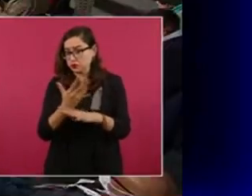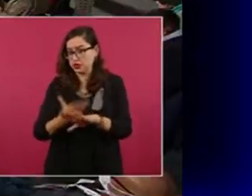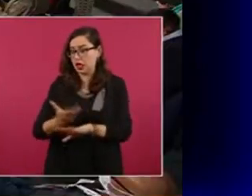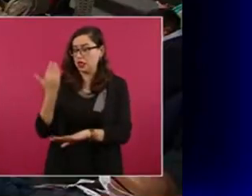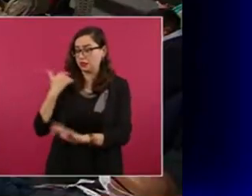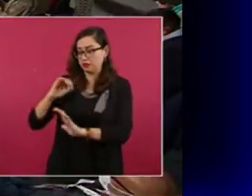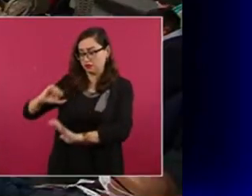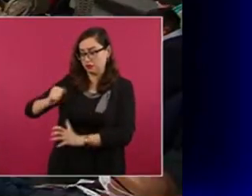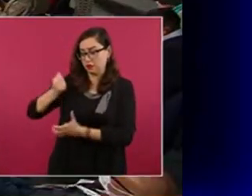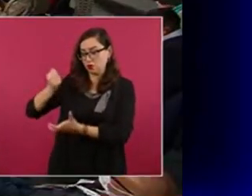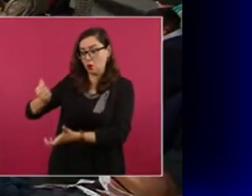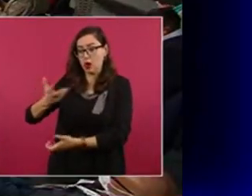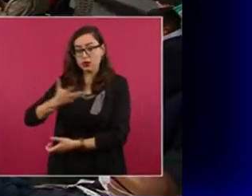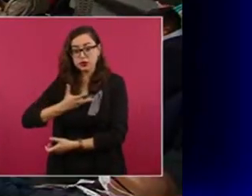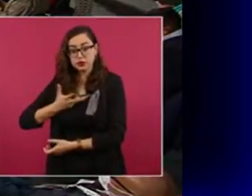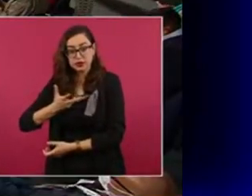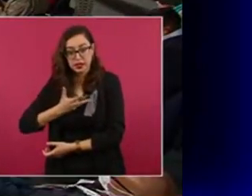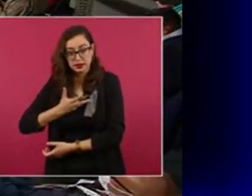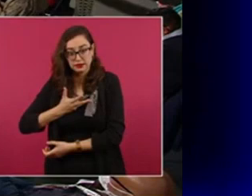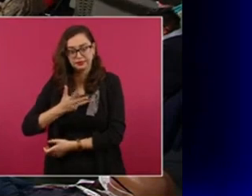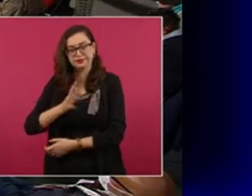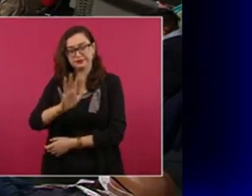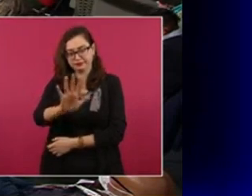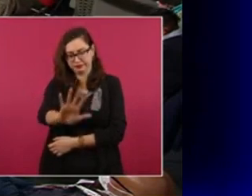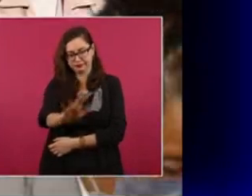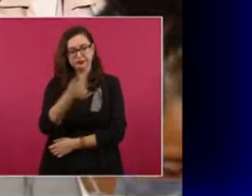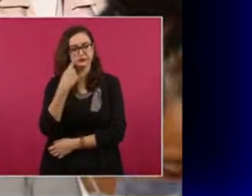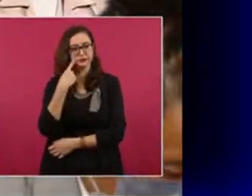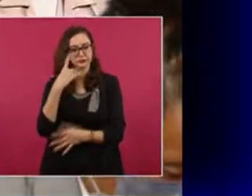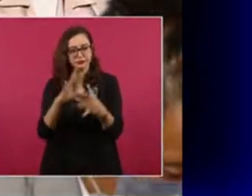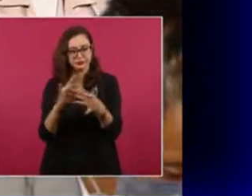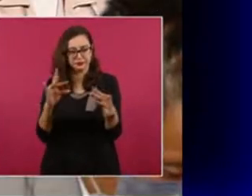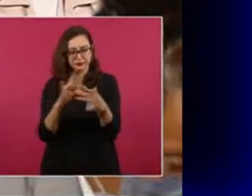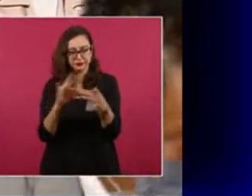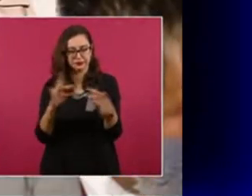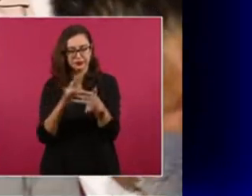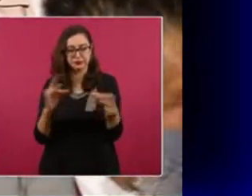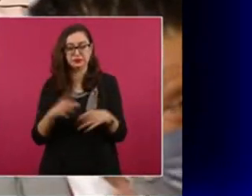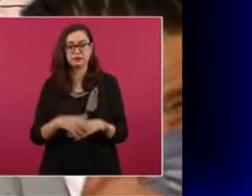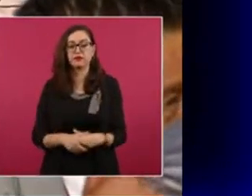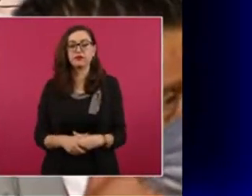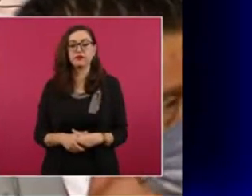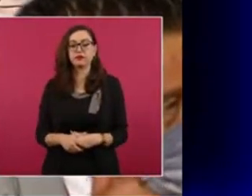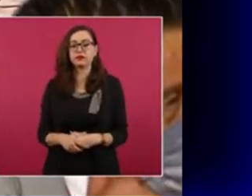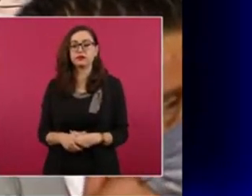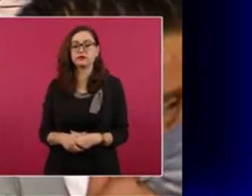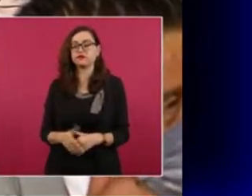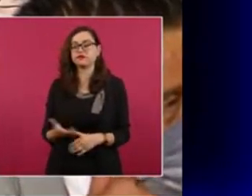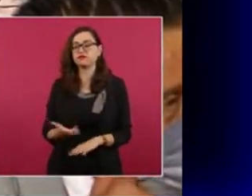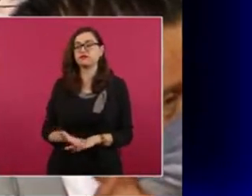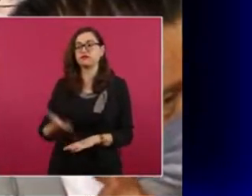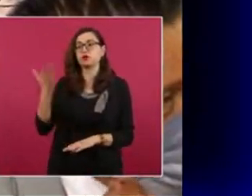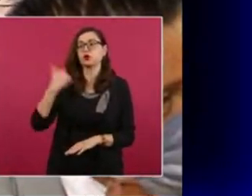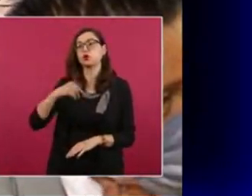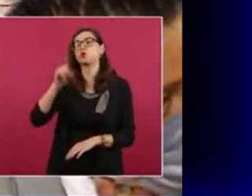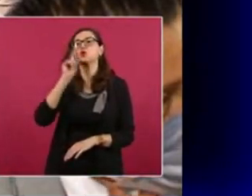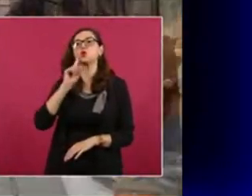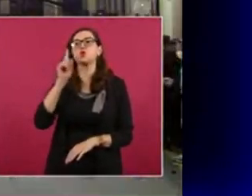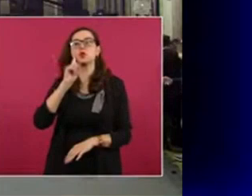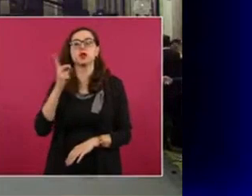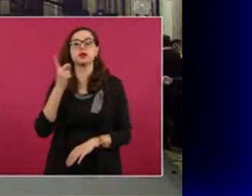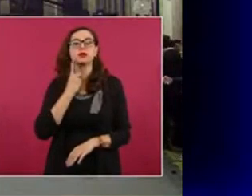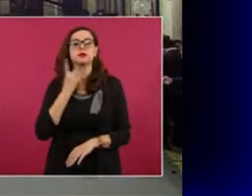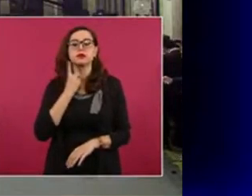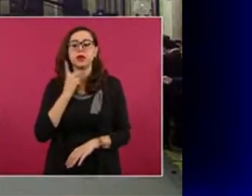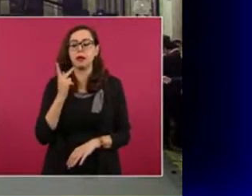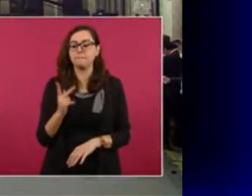un punto de acuerdo presentado por una de las dirigentes, diputada, entiendo que en aquel momento del PRD, pero es un punto de